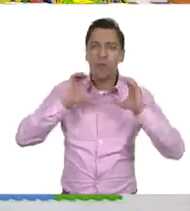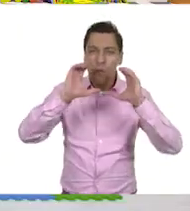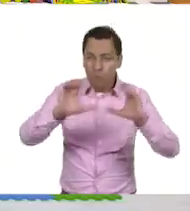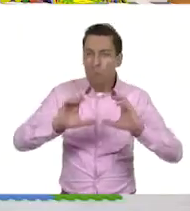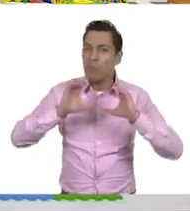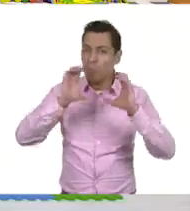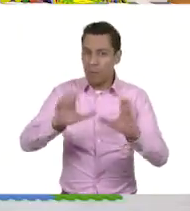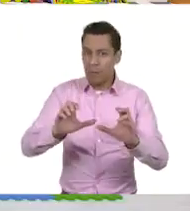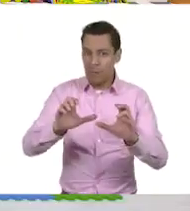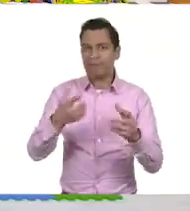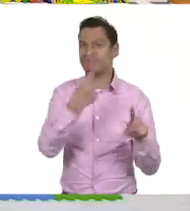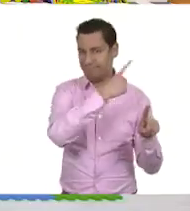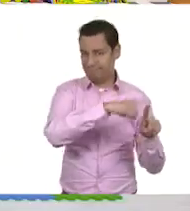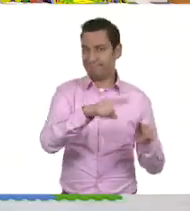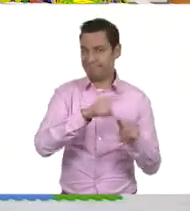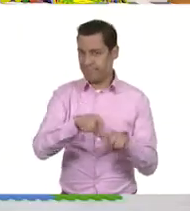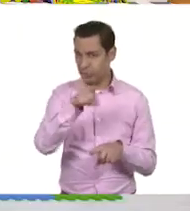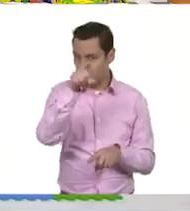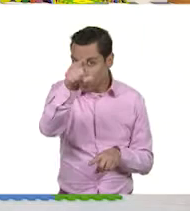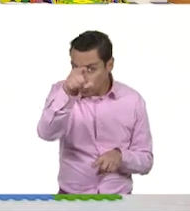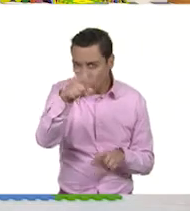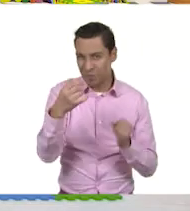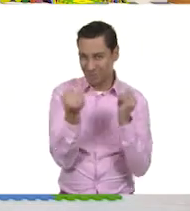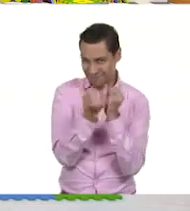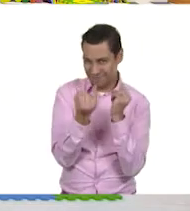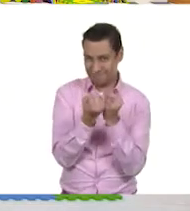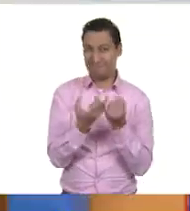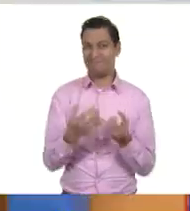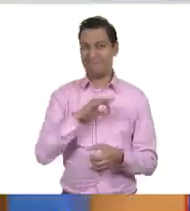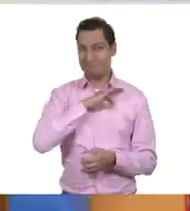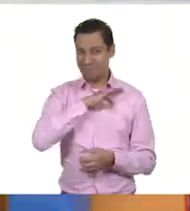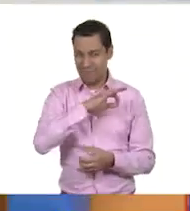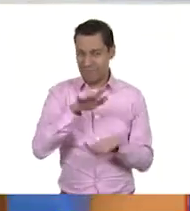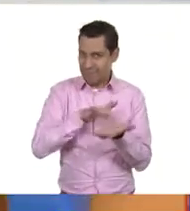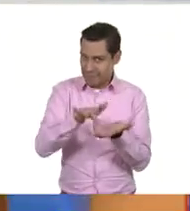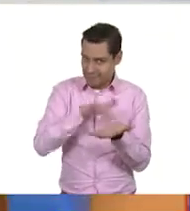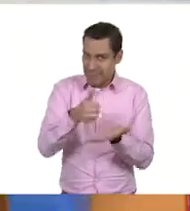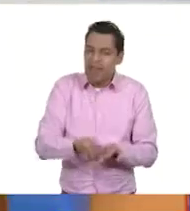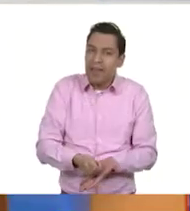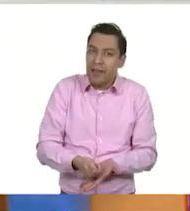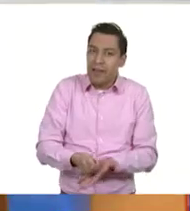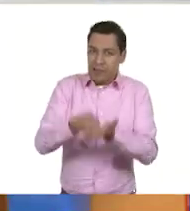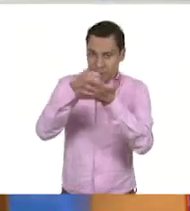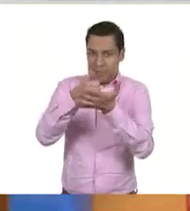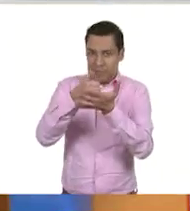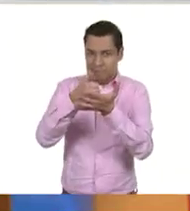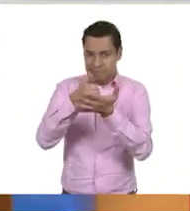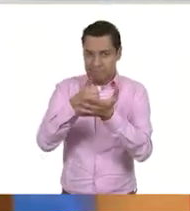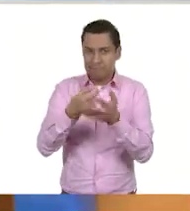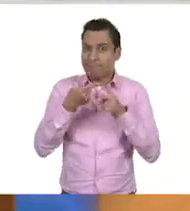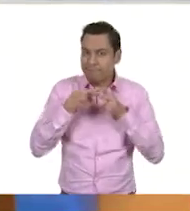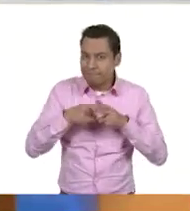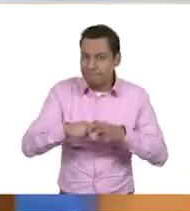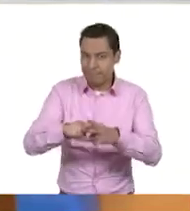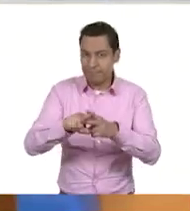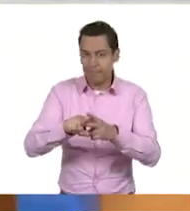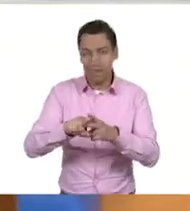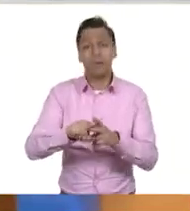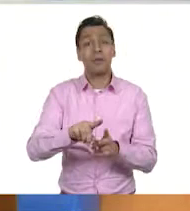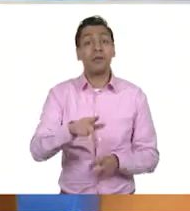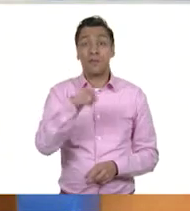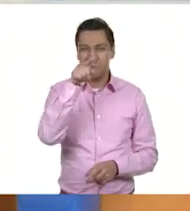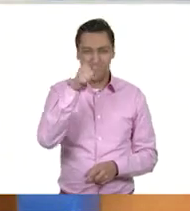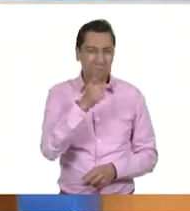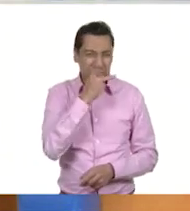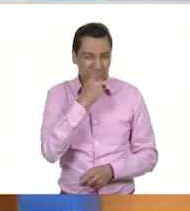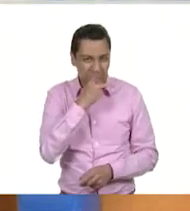varias acciones que las niñas y los niños en casa podemos comenzar a hacer. Y otra es recomendarle a nuestros